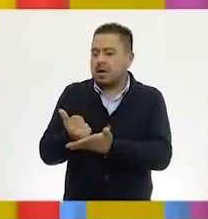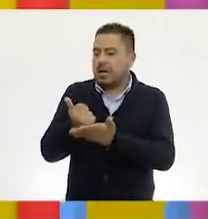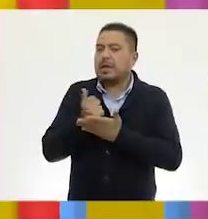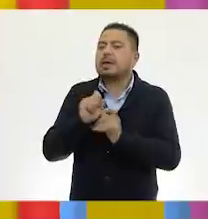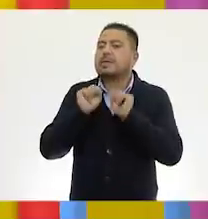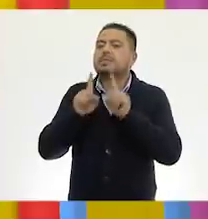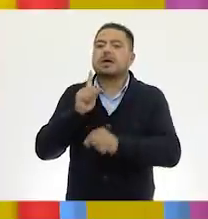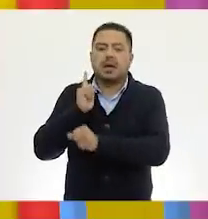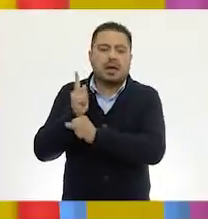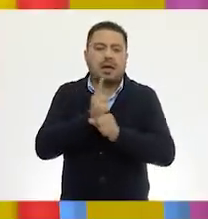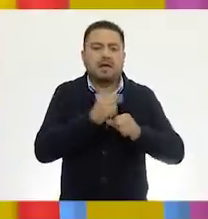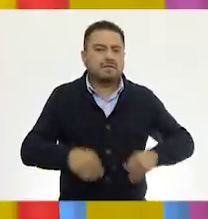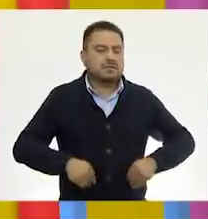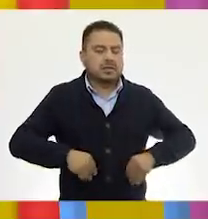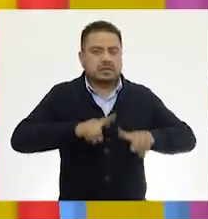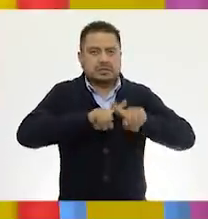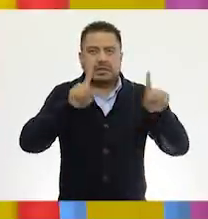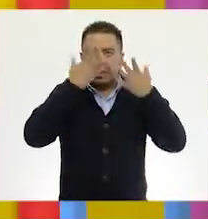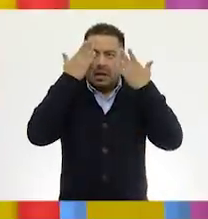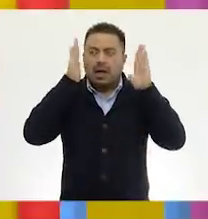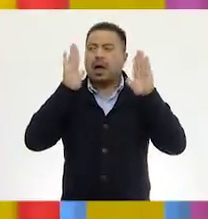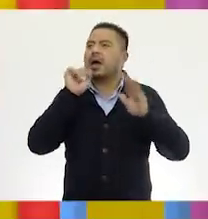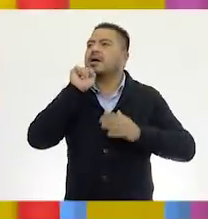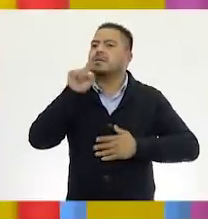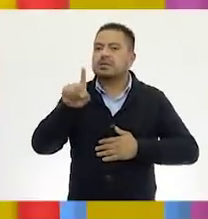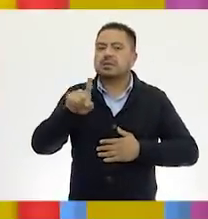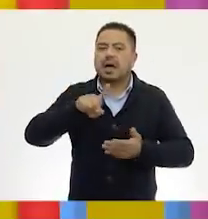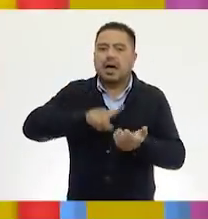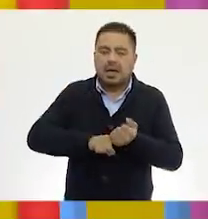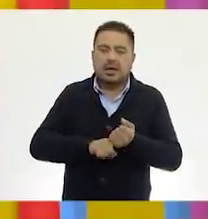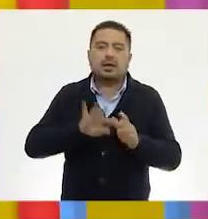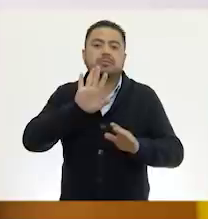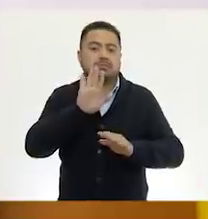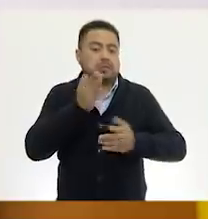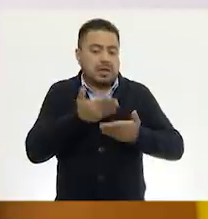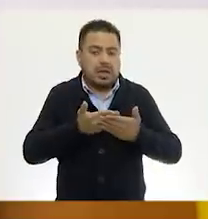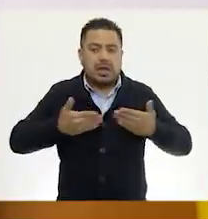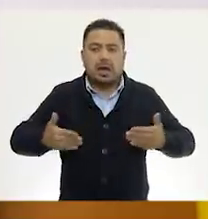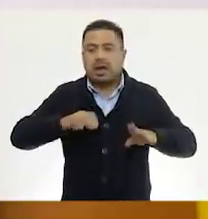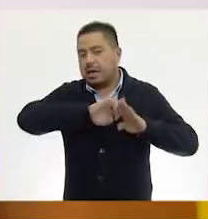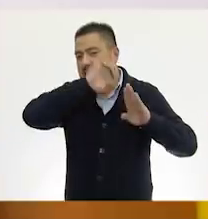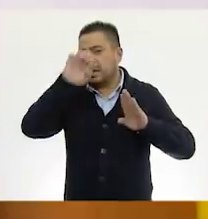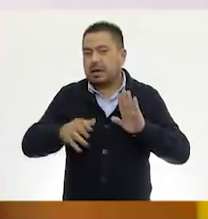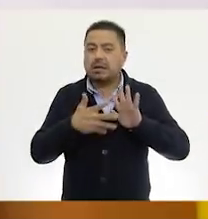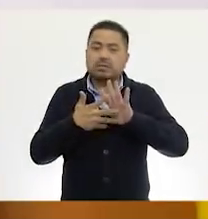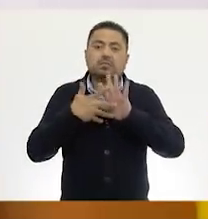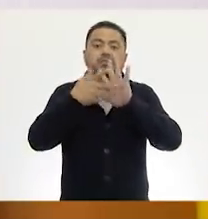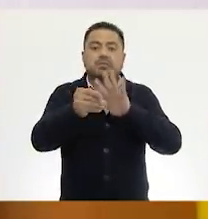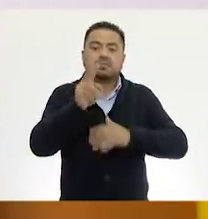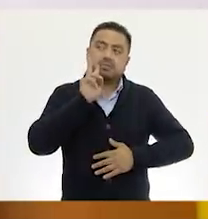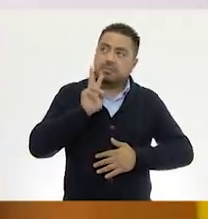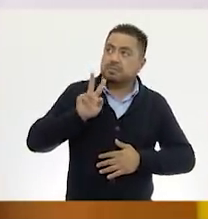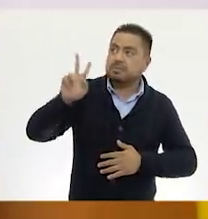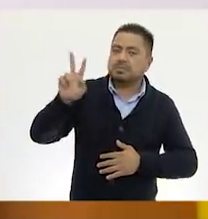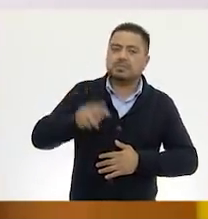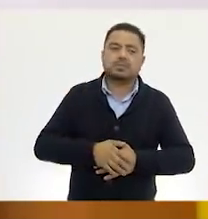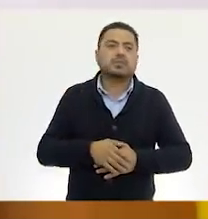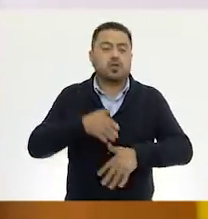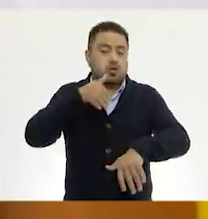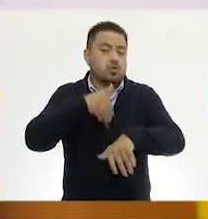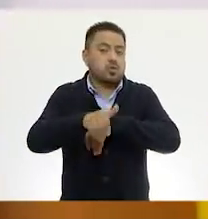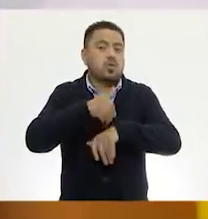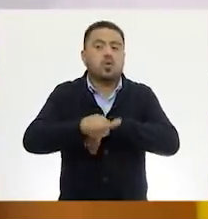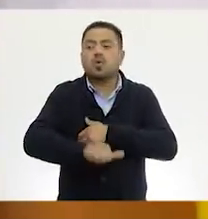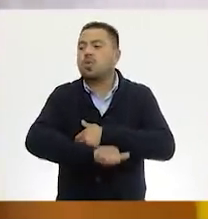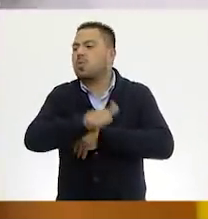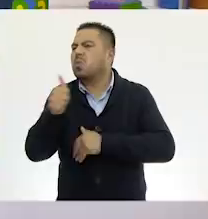también a ver la vida de otra manera, a razonar también de otra forma. Entonces, vamos con el siguiente ejemplo. A ver, sí, sí, sí. Vamos a ver. El siguiente número